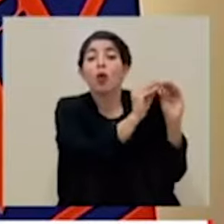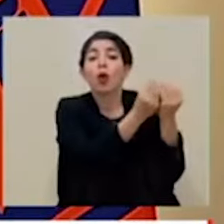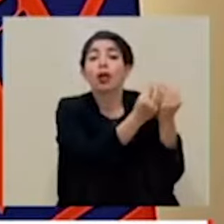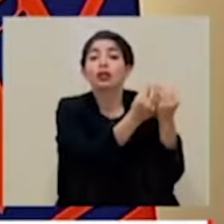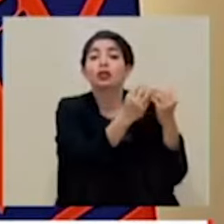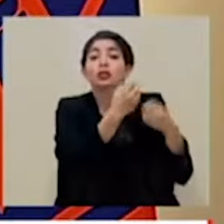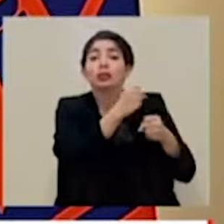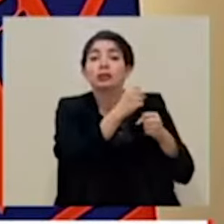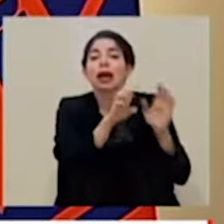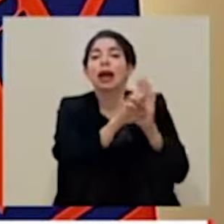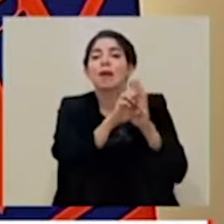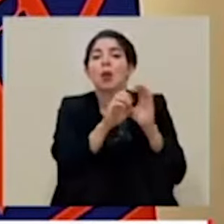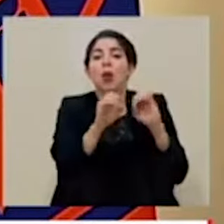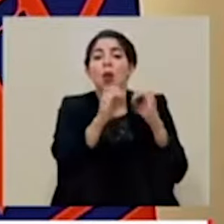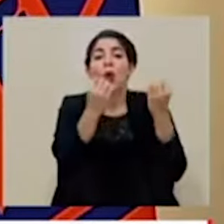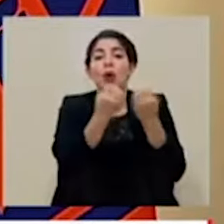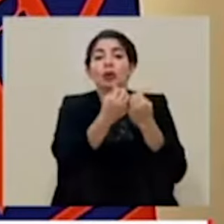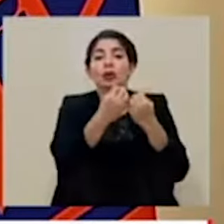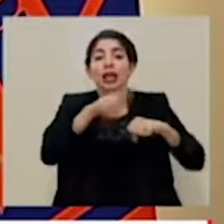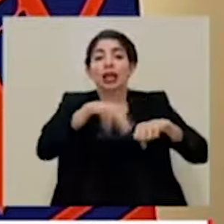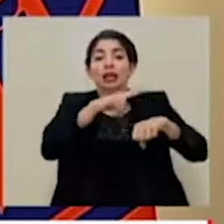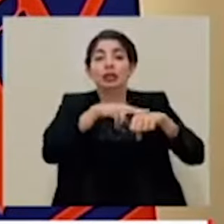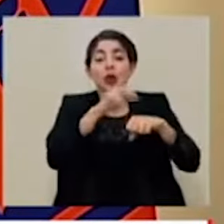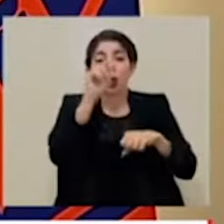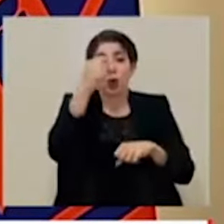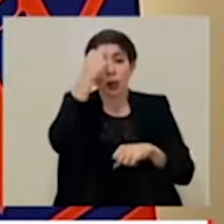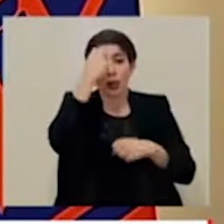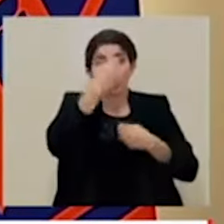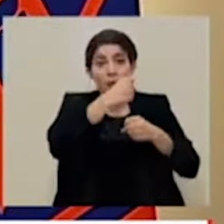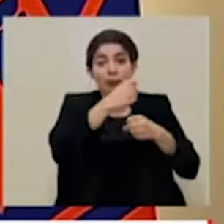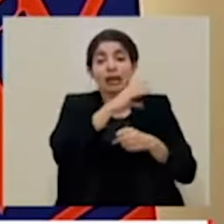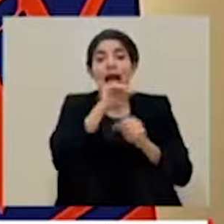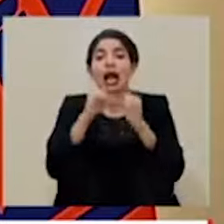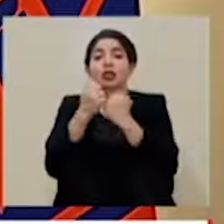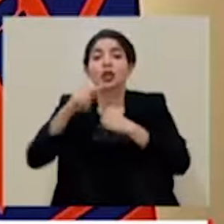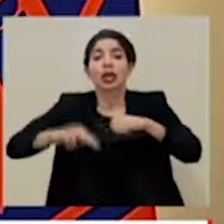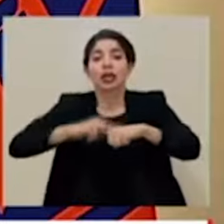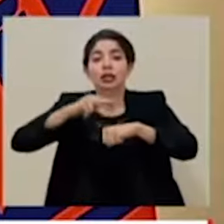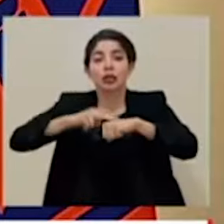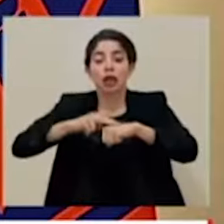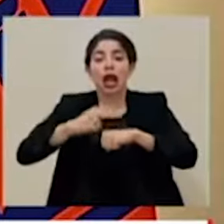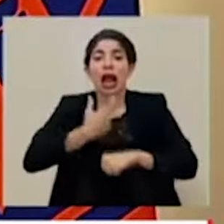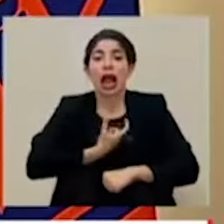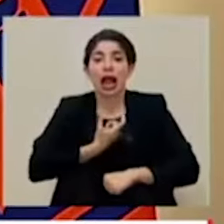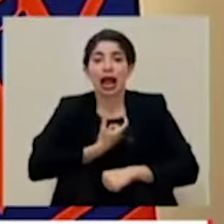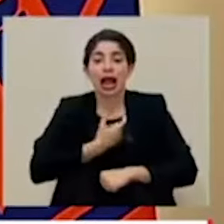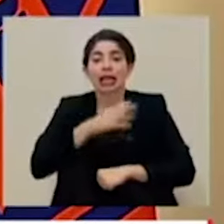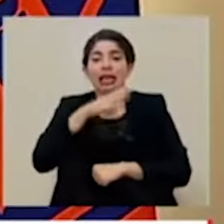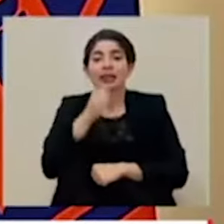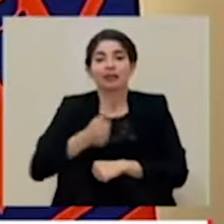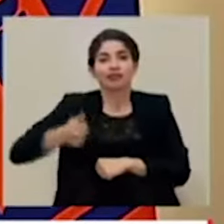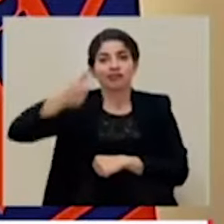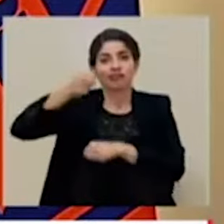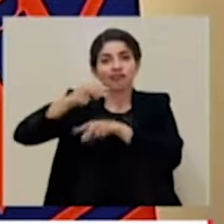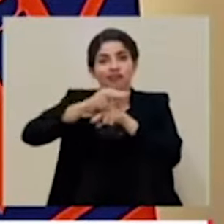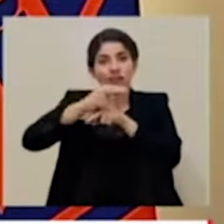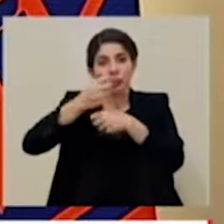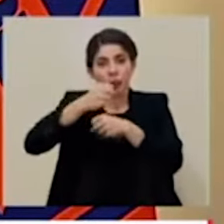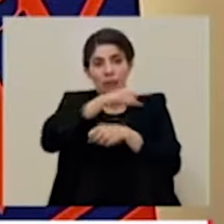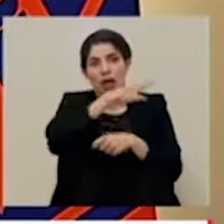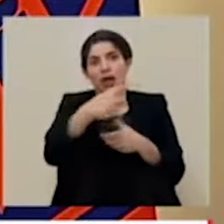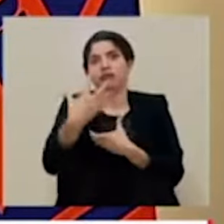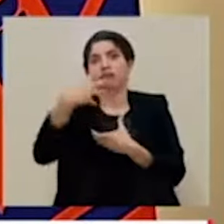como la Unión Nacional de Gobierno Locales y la Asociación Nacional de Alcaldías e Intendencias Municipales. 59